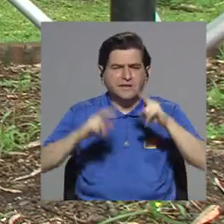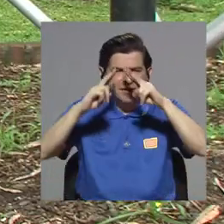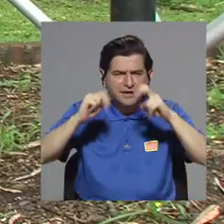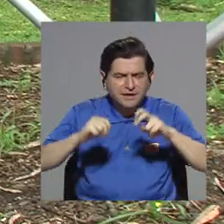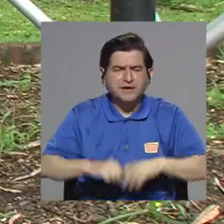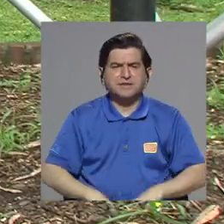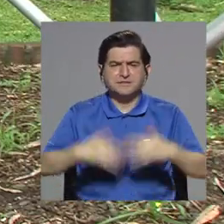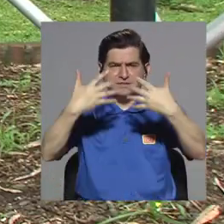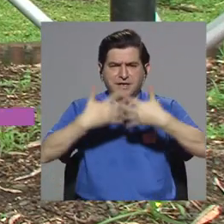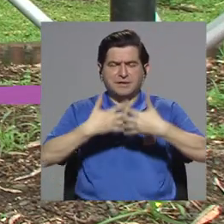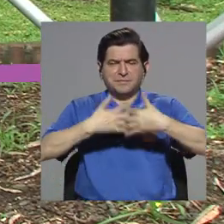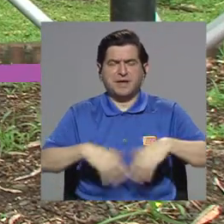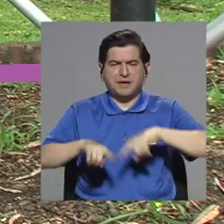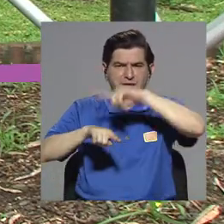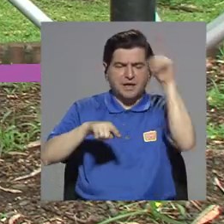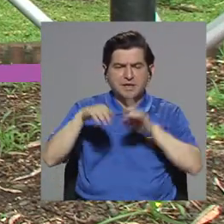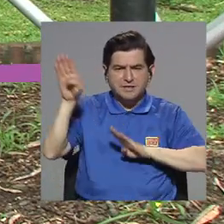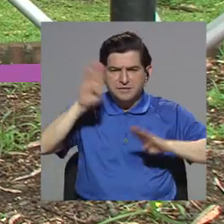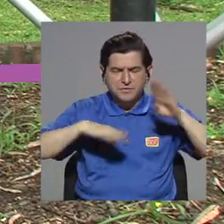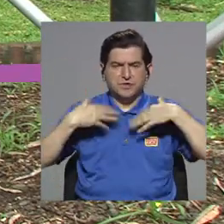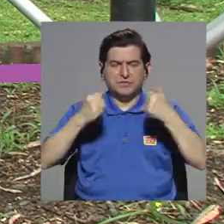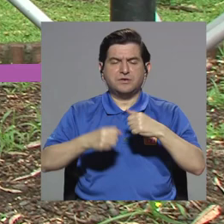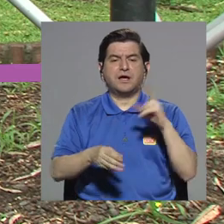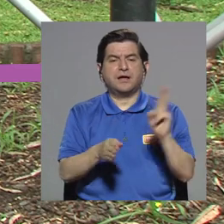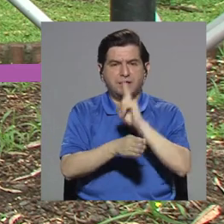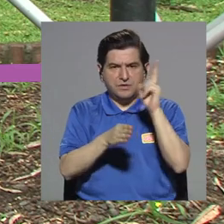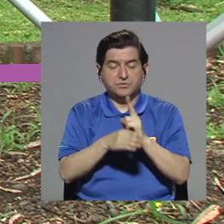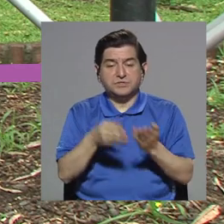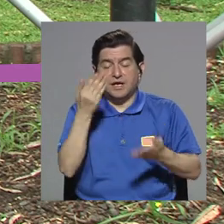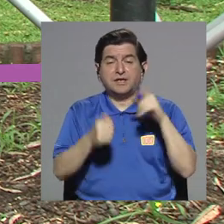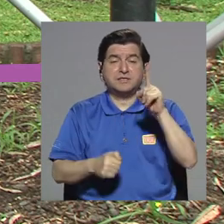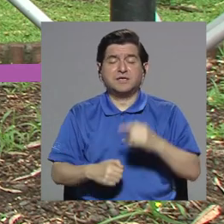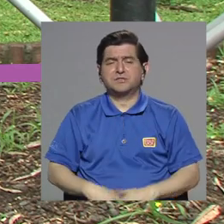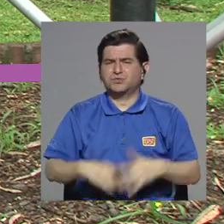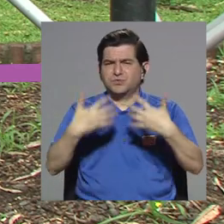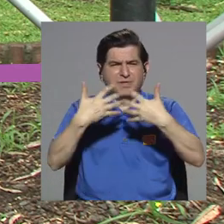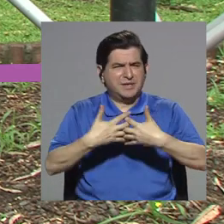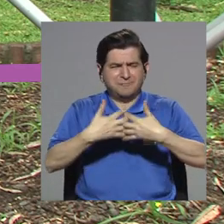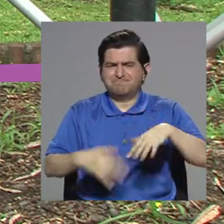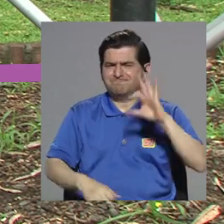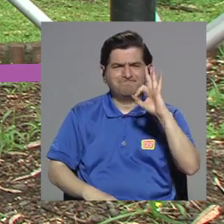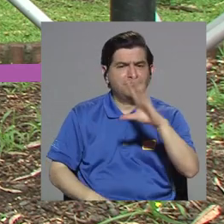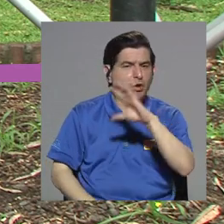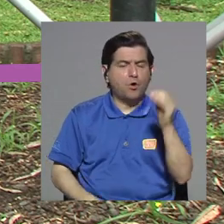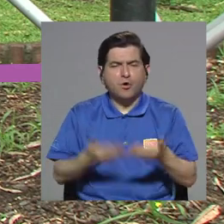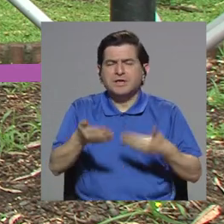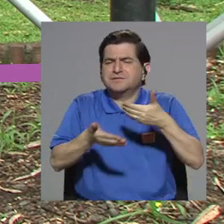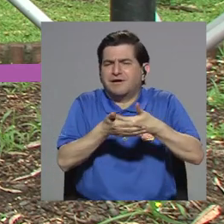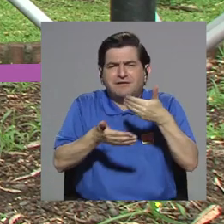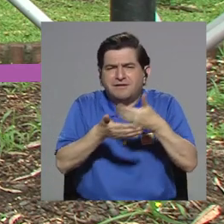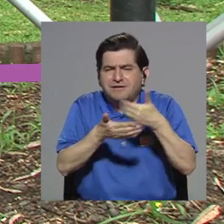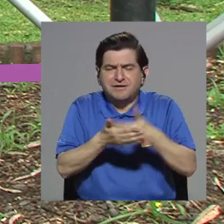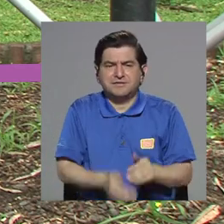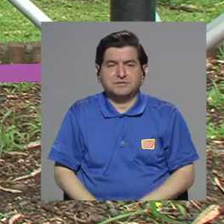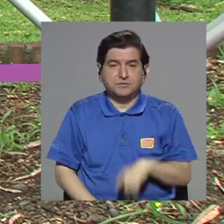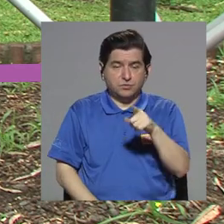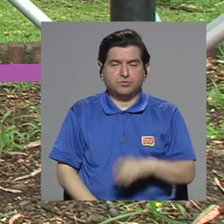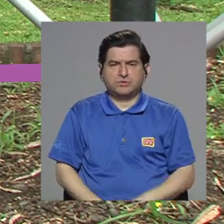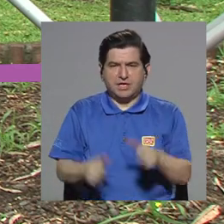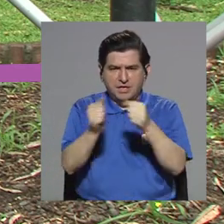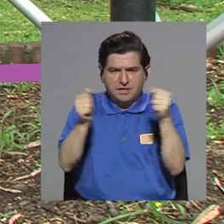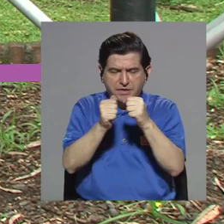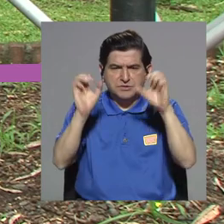Recuerden siempre revisar las máquinas de los insectos biosaludables cuando las van a utilizar. Puede ser que haya una máquina que no esté bien engrasada o que esté mojada.